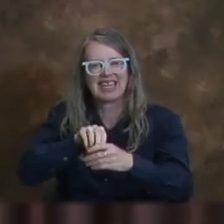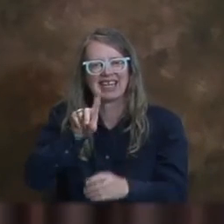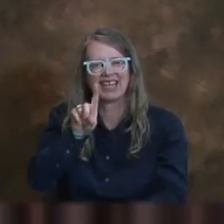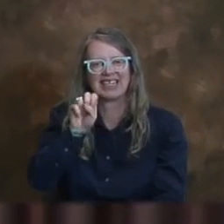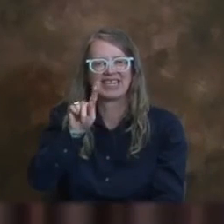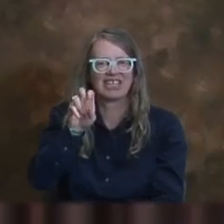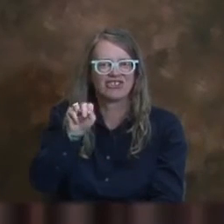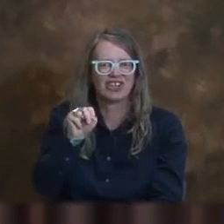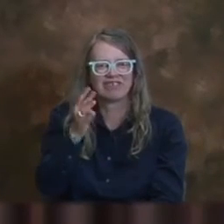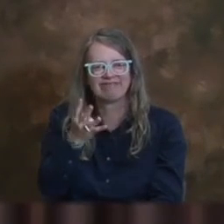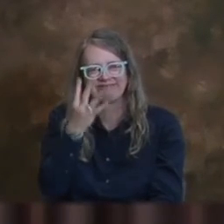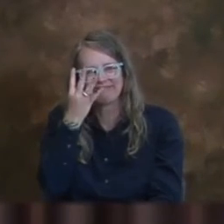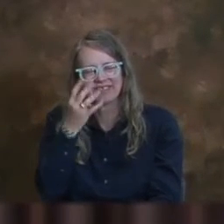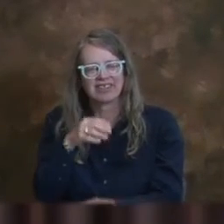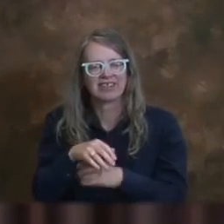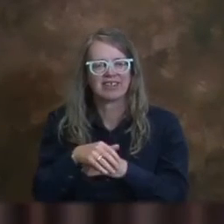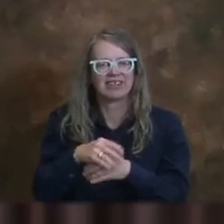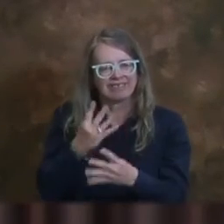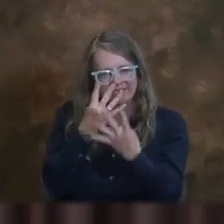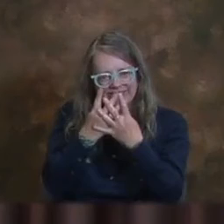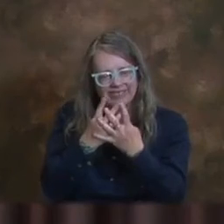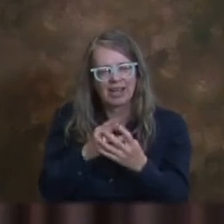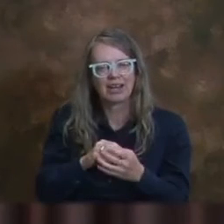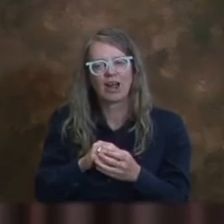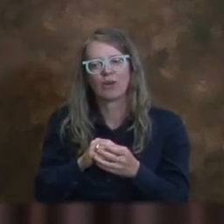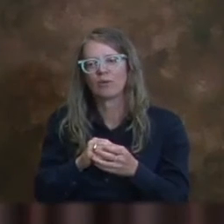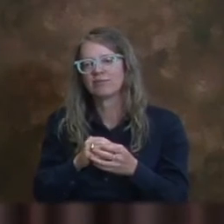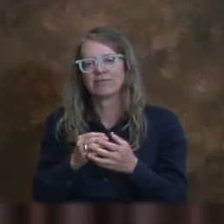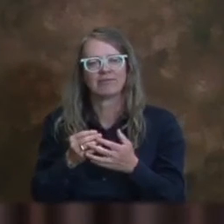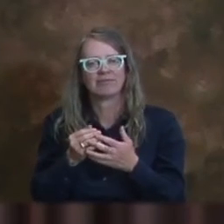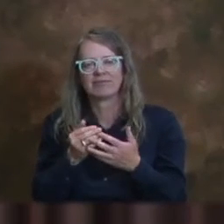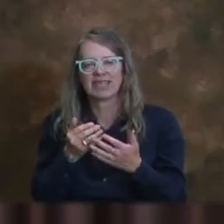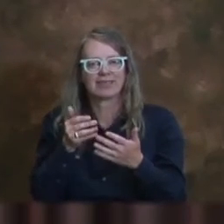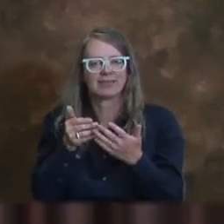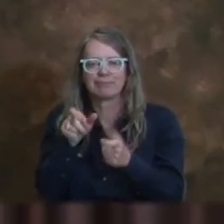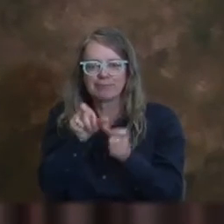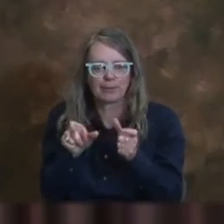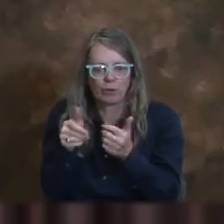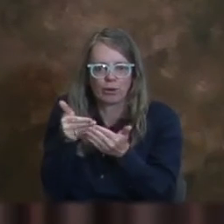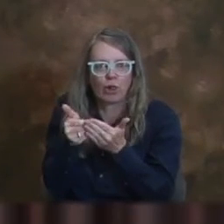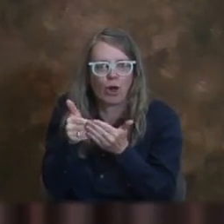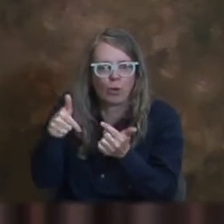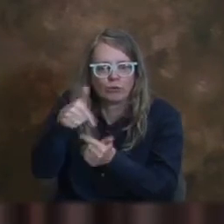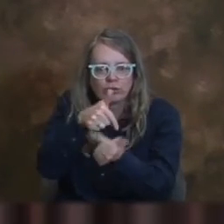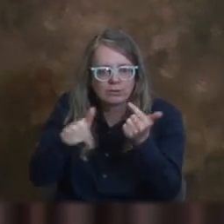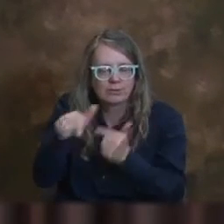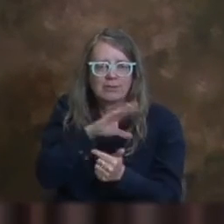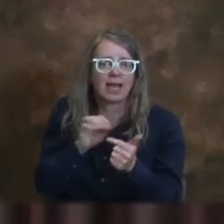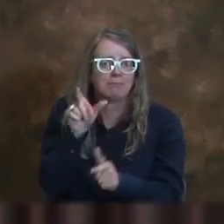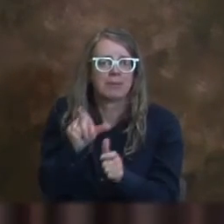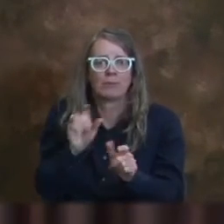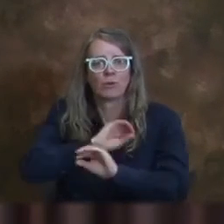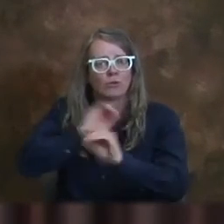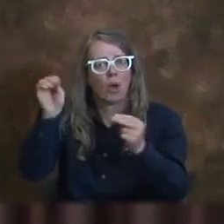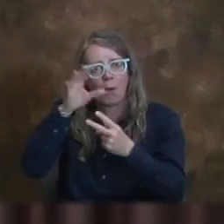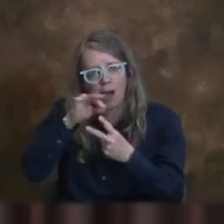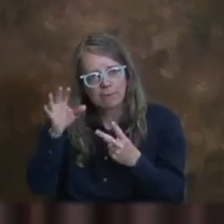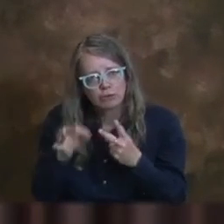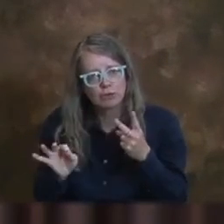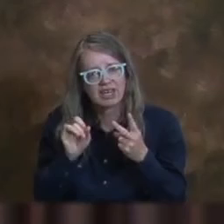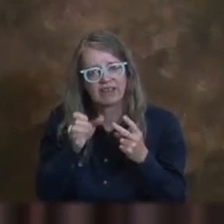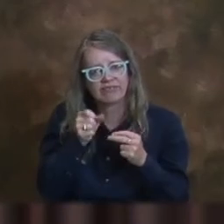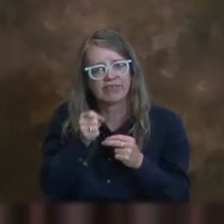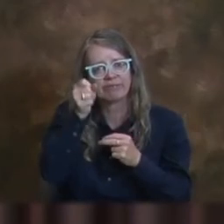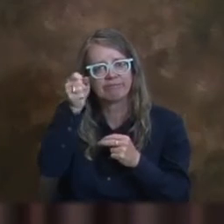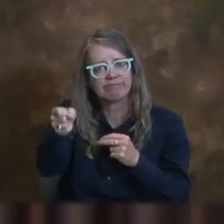es un ambiente muy cercano y es un lugar en lo que las personas no tienen opción